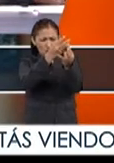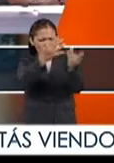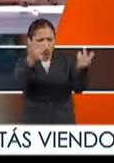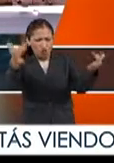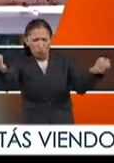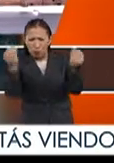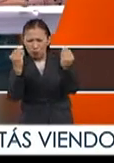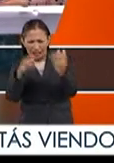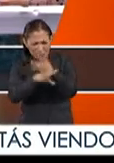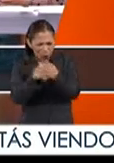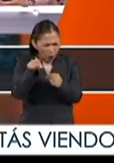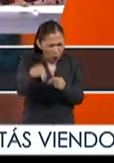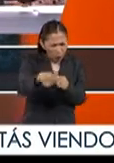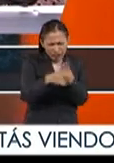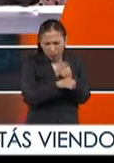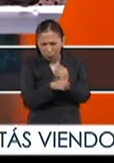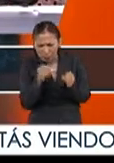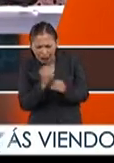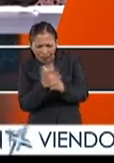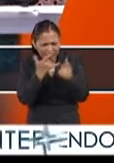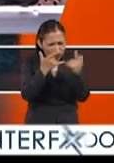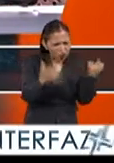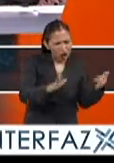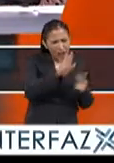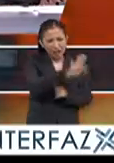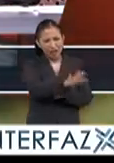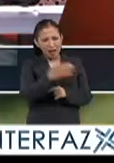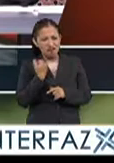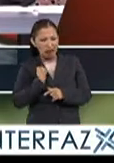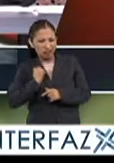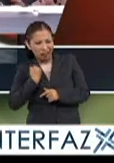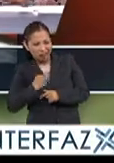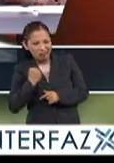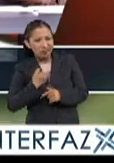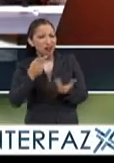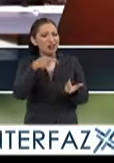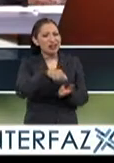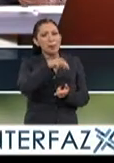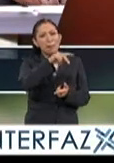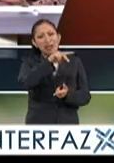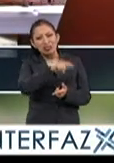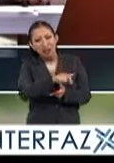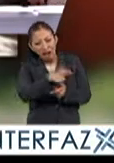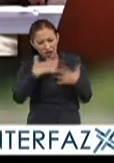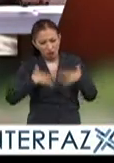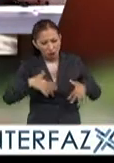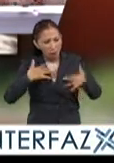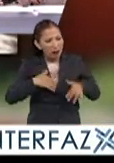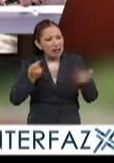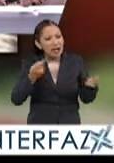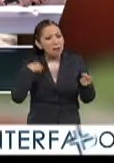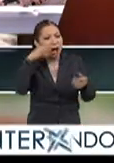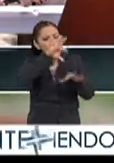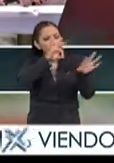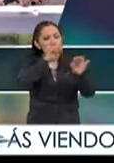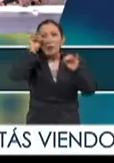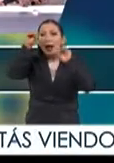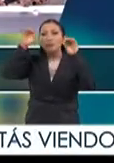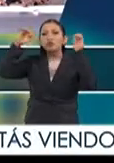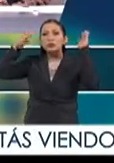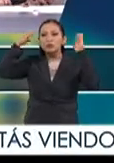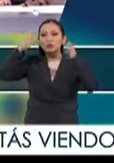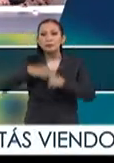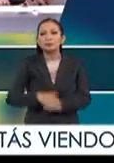parafernalia de entre todos los objetos que pueden ser históricos instrumentos ropa etcétera lo que se iba a exponer en esta